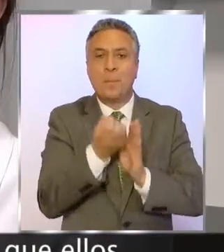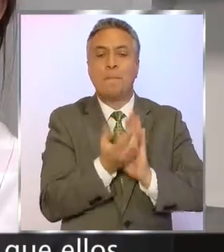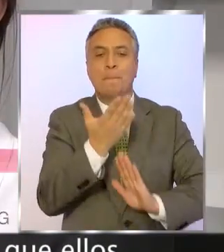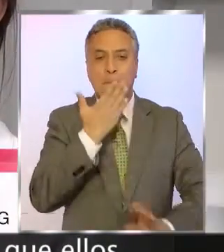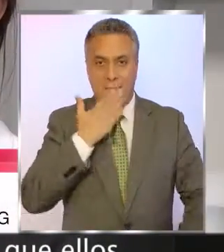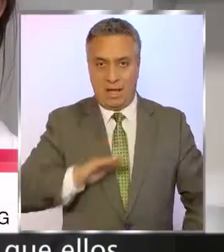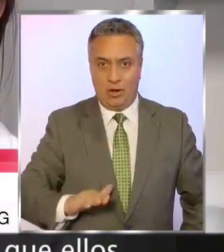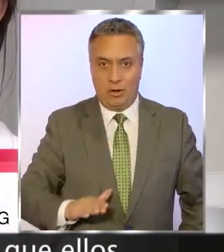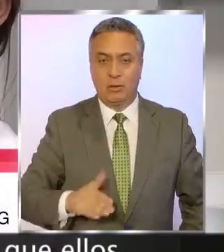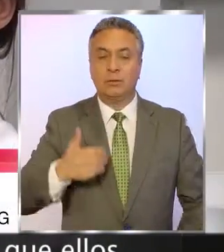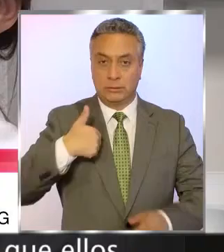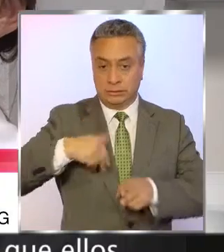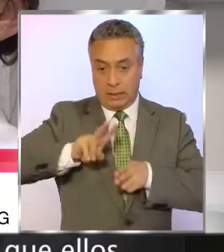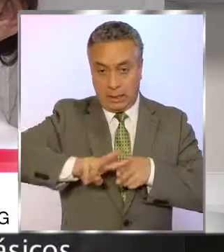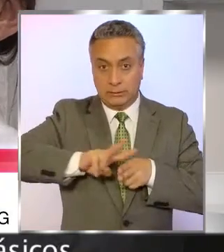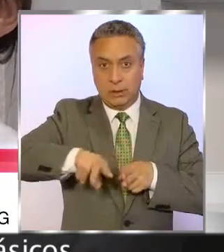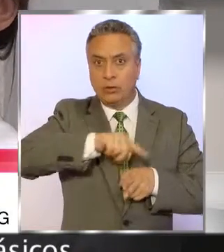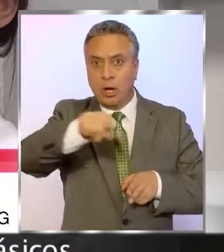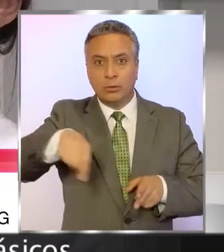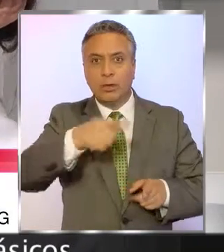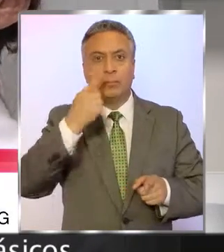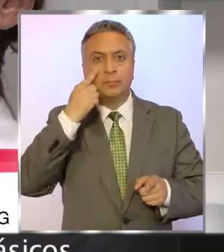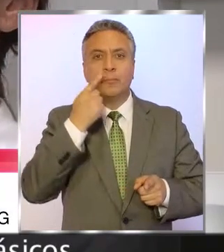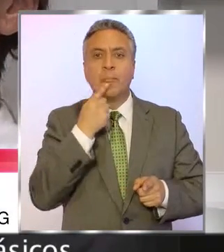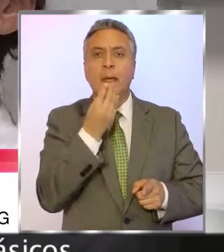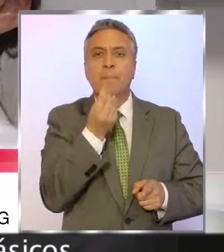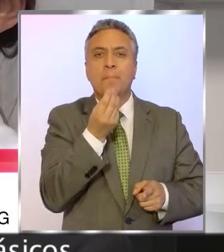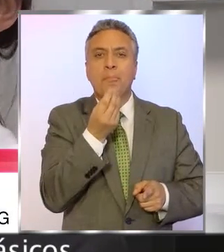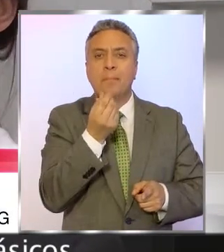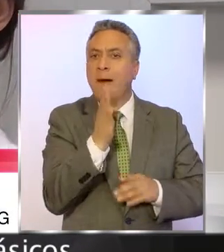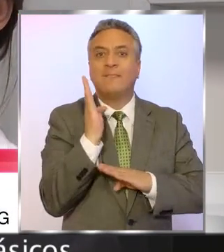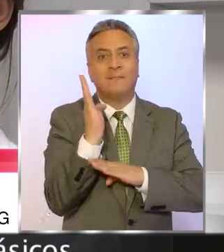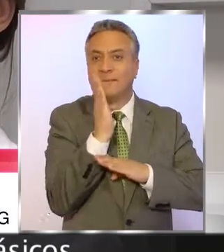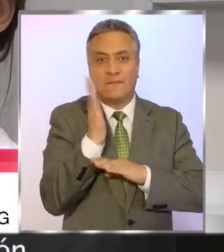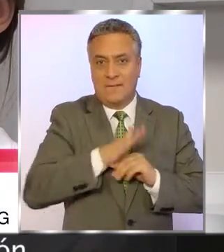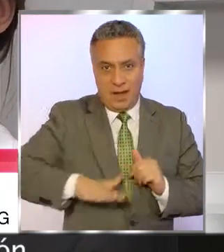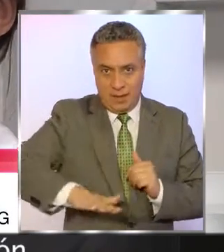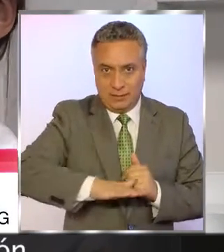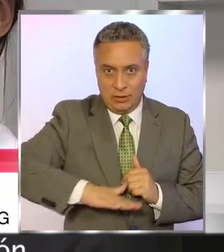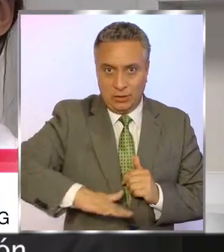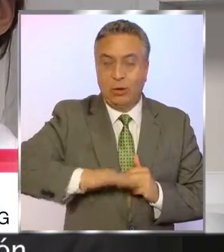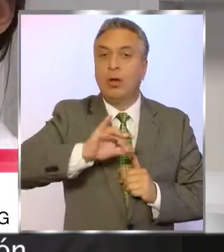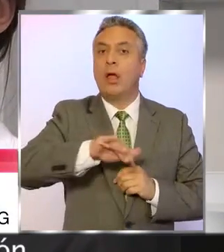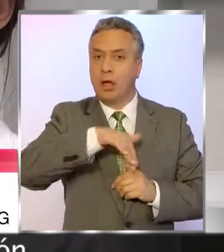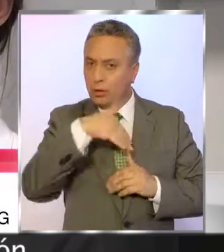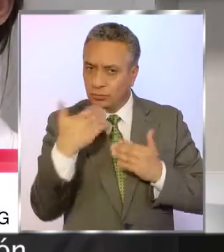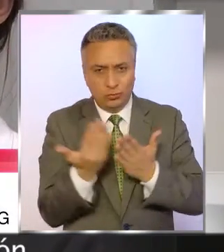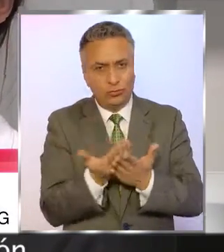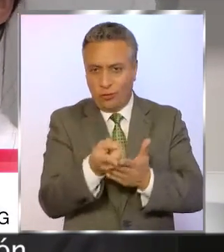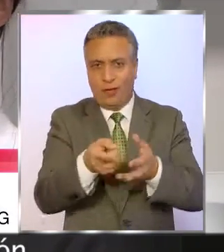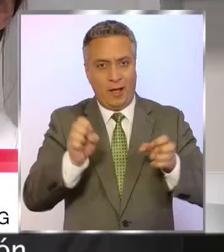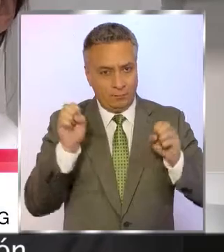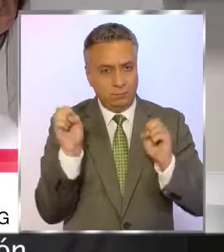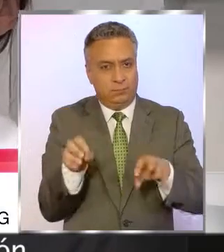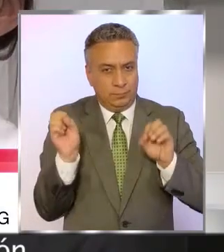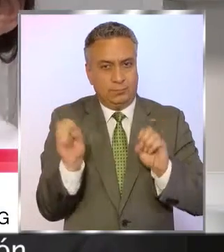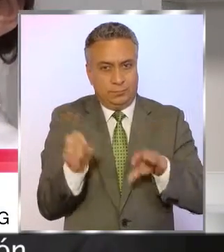estamos haciendo es que ellos reconozcan los gustos básicos y toda una capacitación